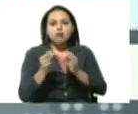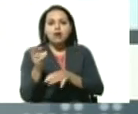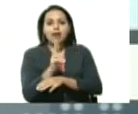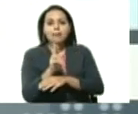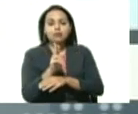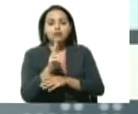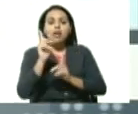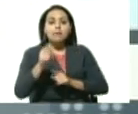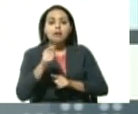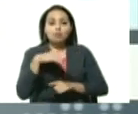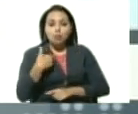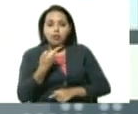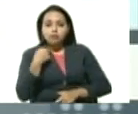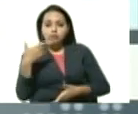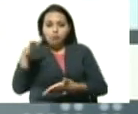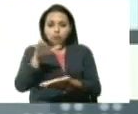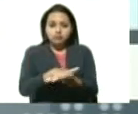mata